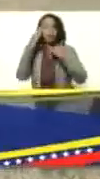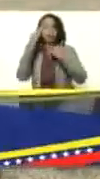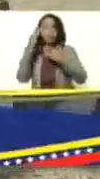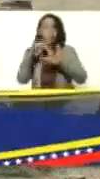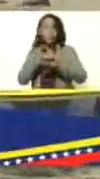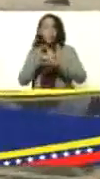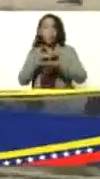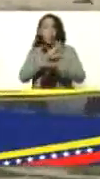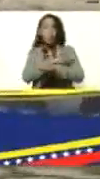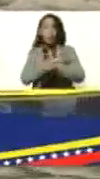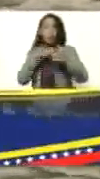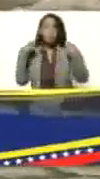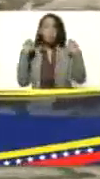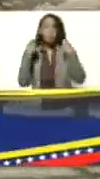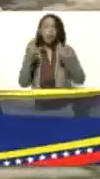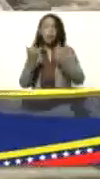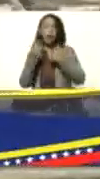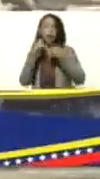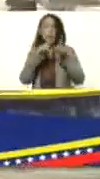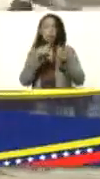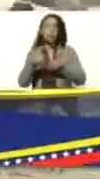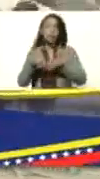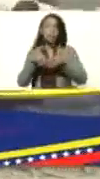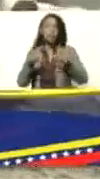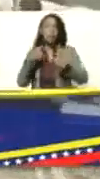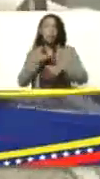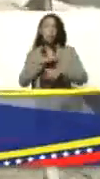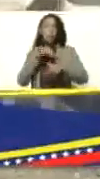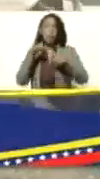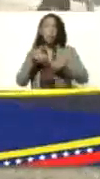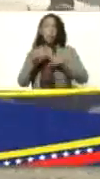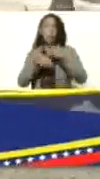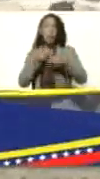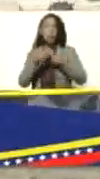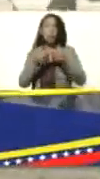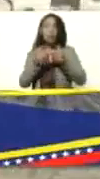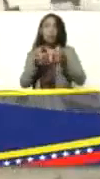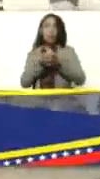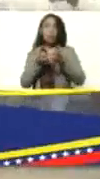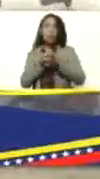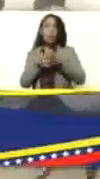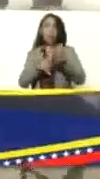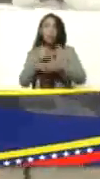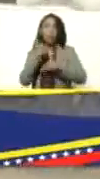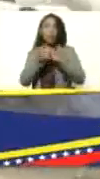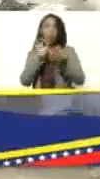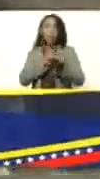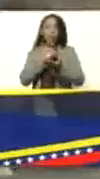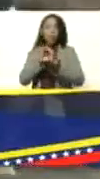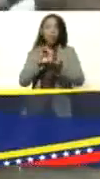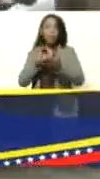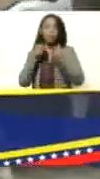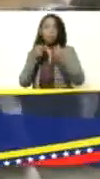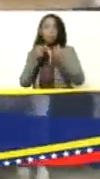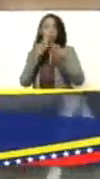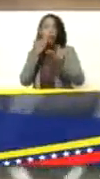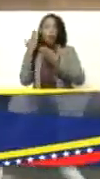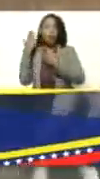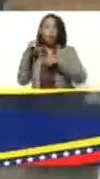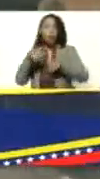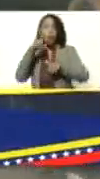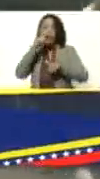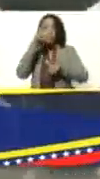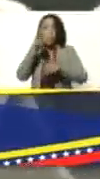ministerio popular para agricultura y tierra hemos estado nosotros en una unidad de los proyectos estratégicos para este año